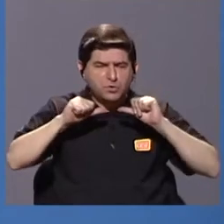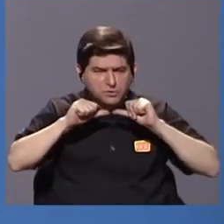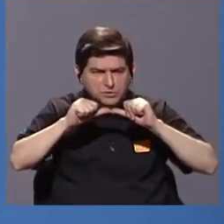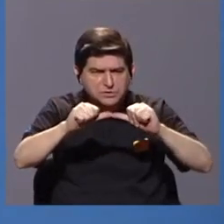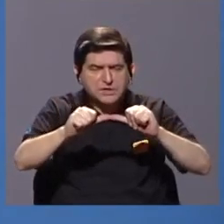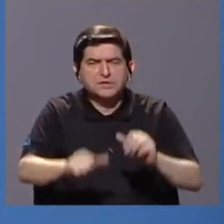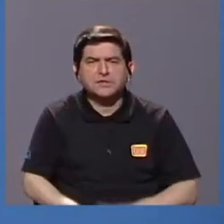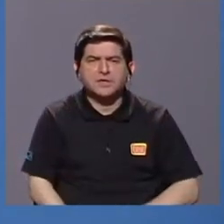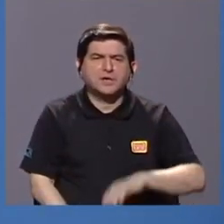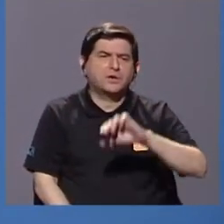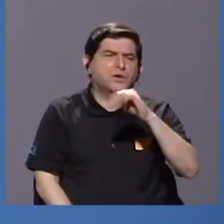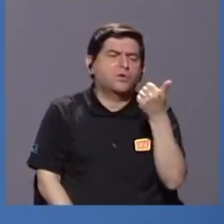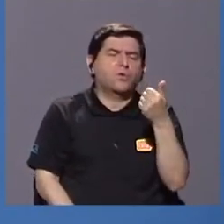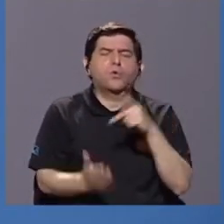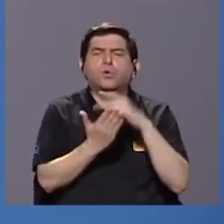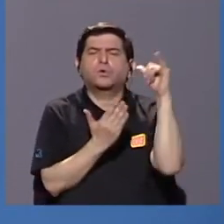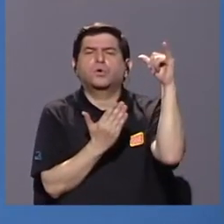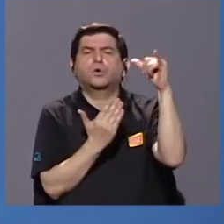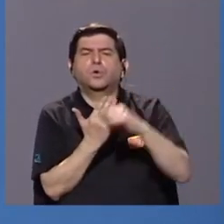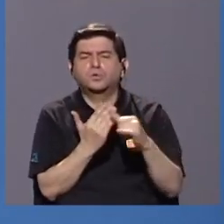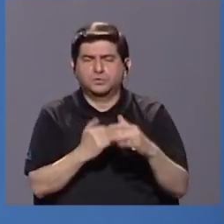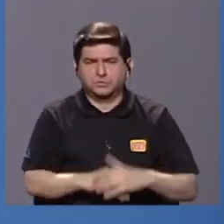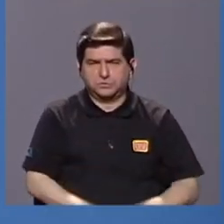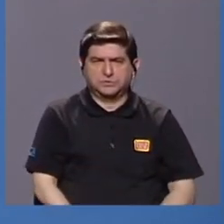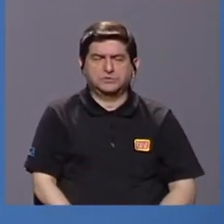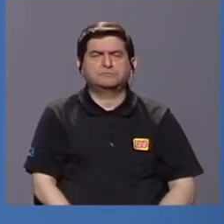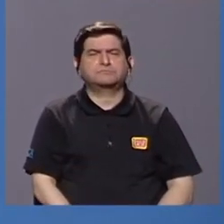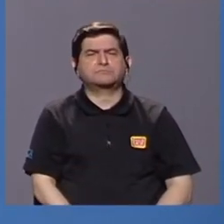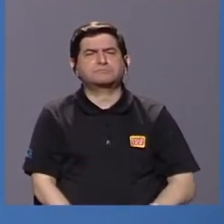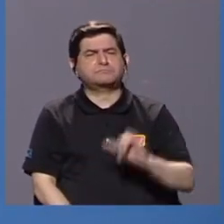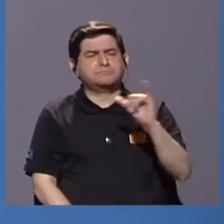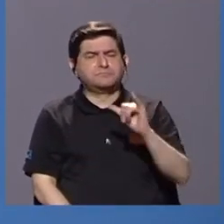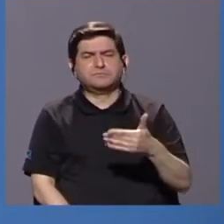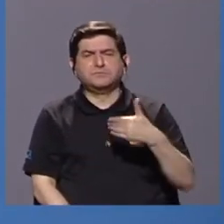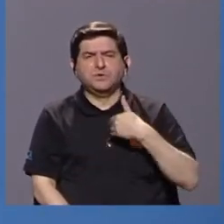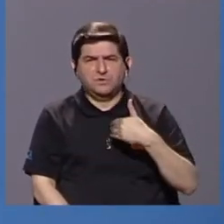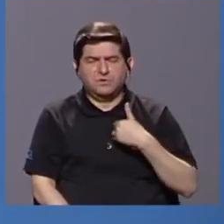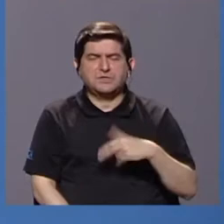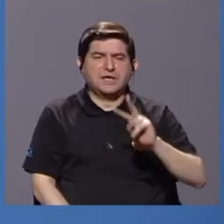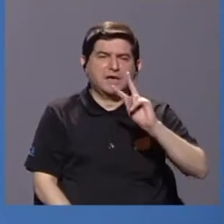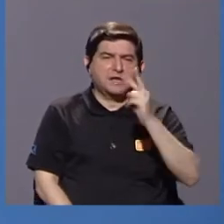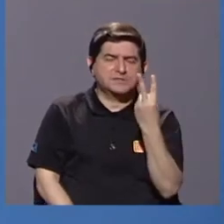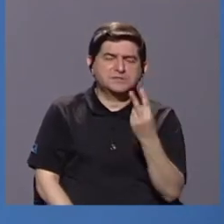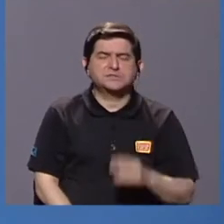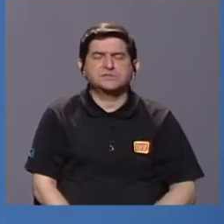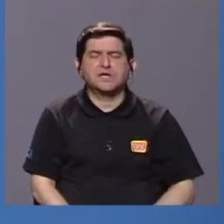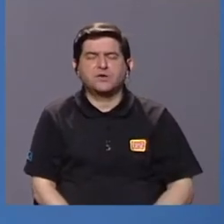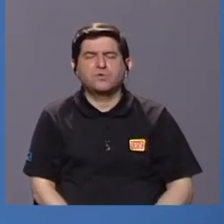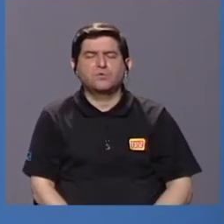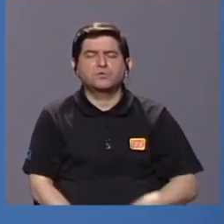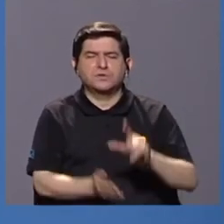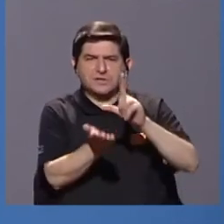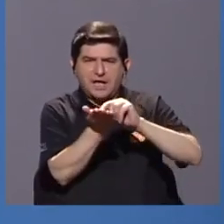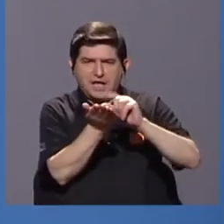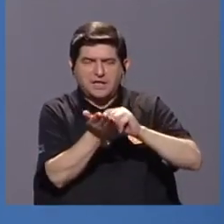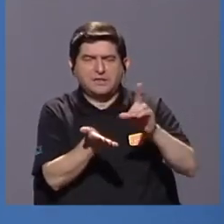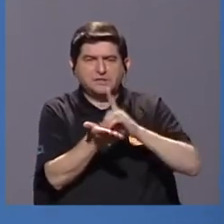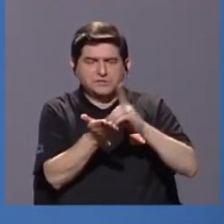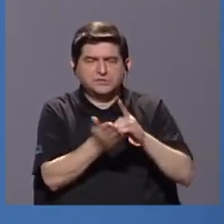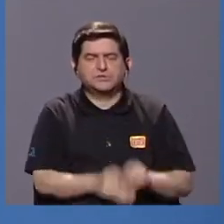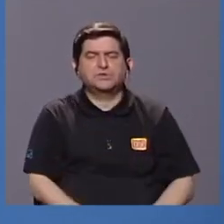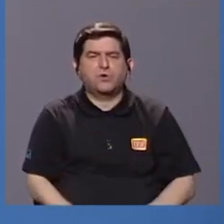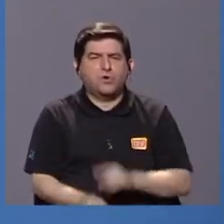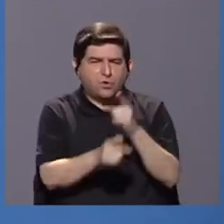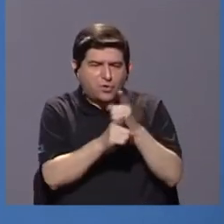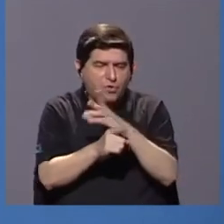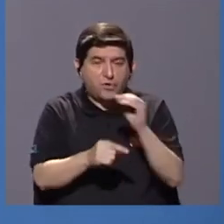con otros proyectos, ¿verdad? De también sacar una segunda edición del diccionario, corregida y ampliada, aunque